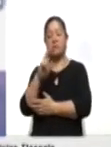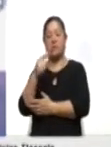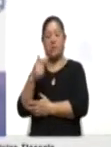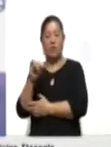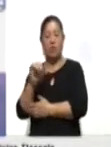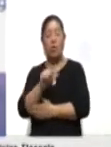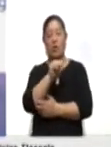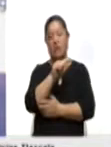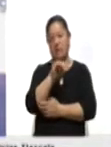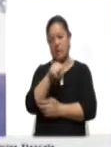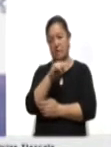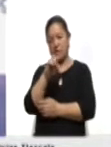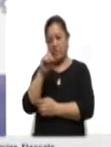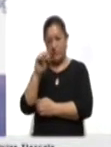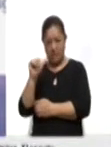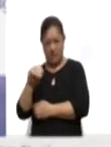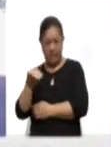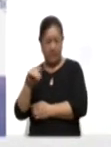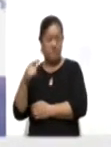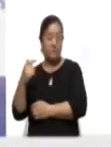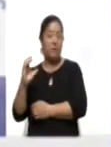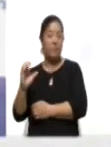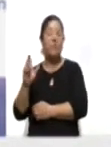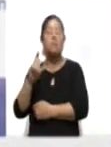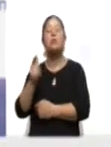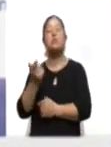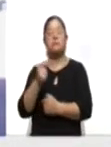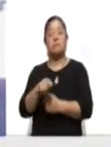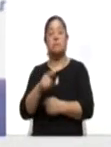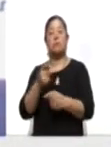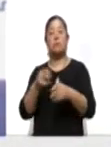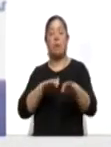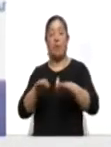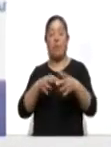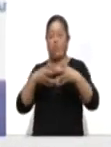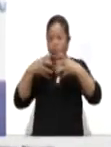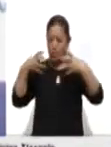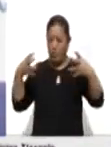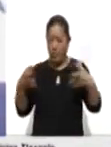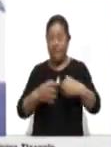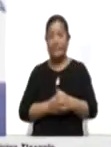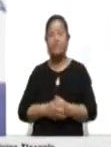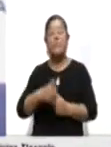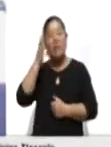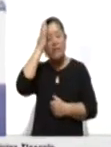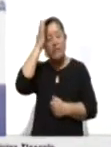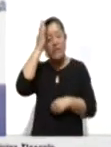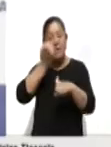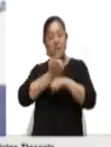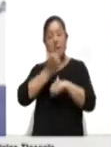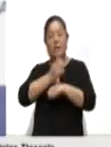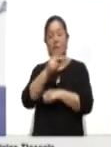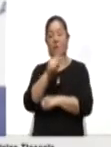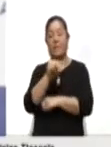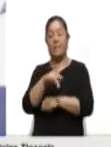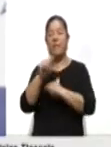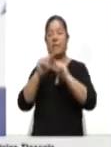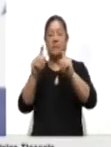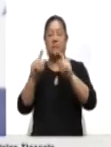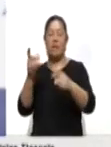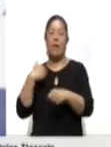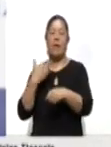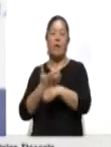Camarillo por este gran trabajo con Paso a Paso con Anabel. Y por supuesto agradezco al dirigente estatal del Pantlaxcala por